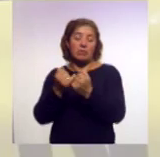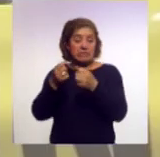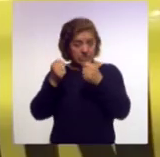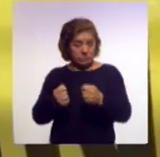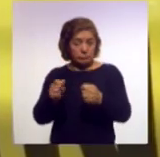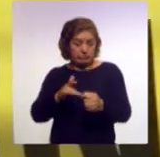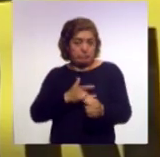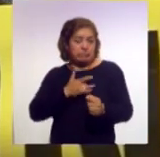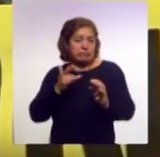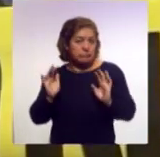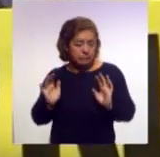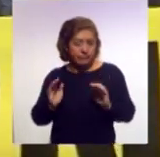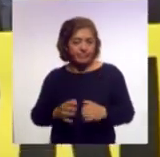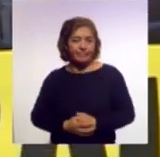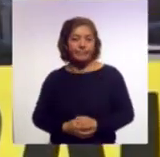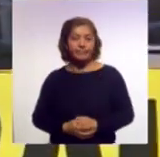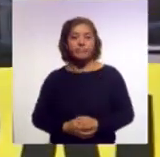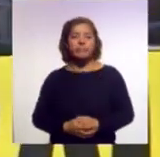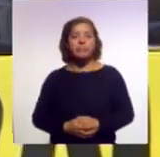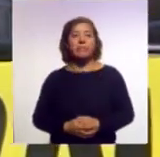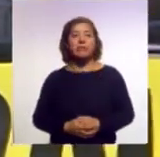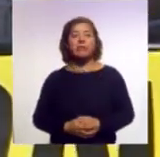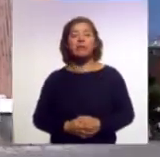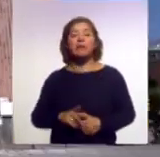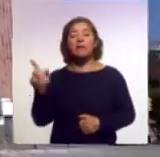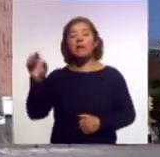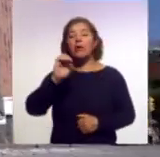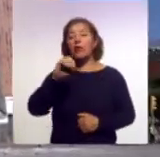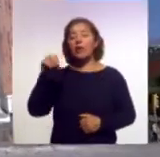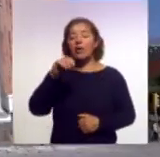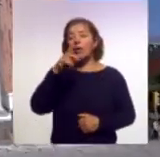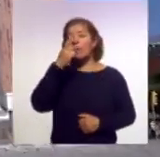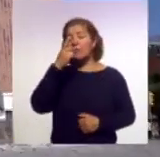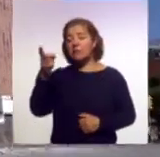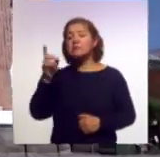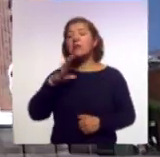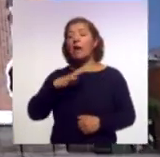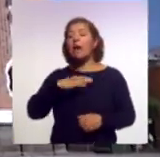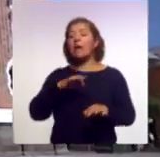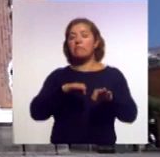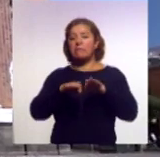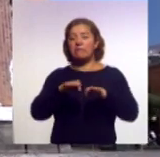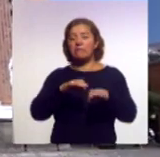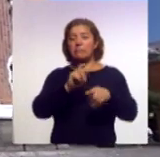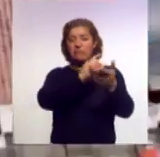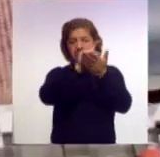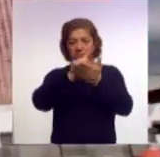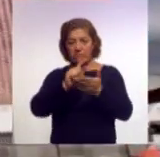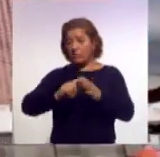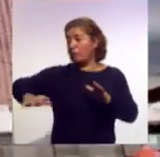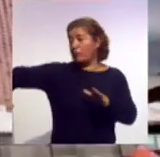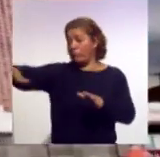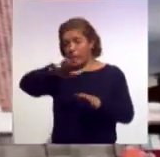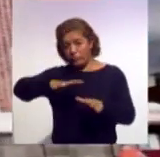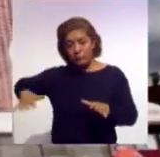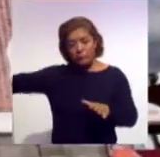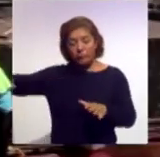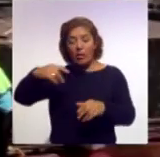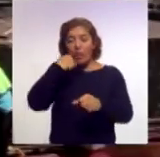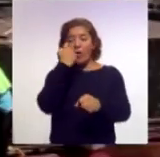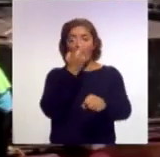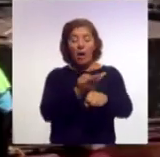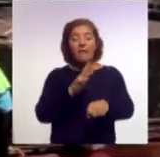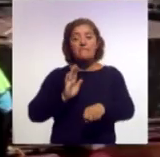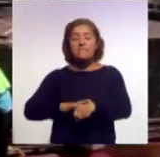En el conjunto comentual bajo el resguardo del mismo INAH se hicieron trabajos de limpieza del Gran Atrio en una unión de voluntades con